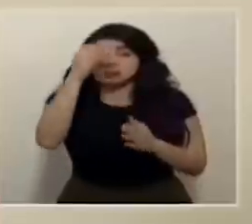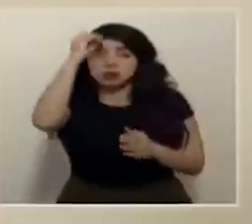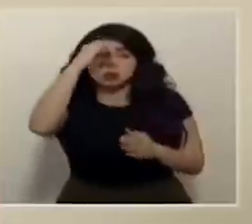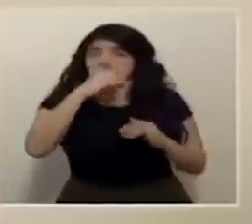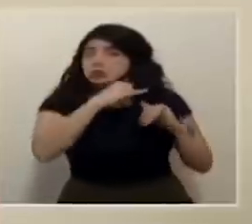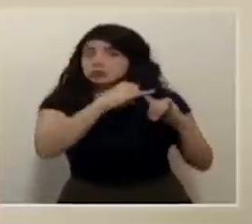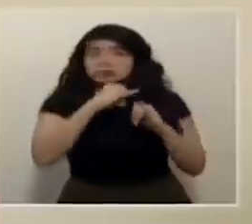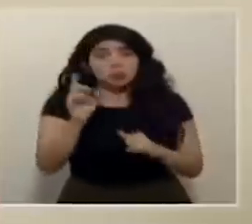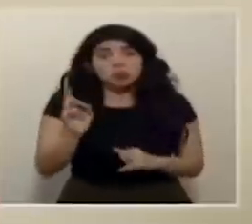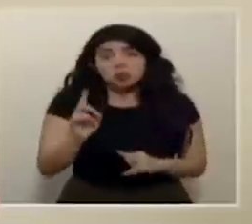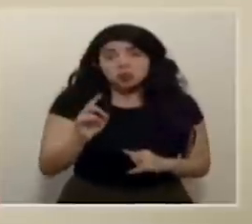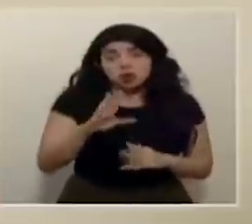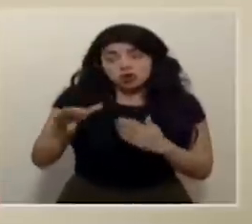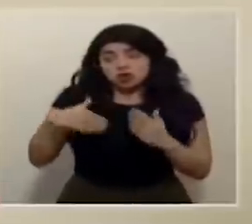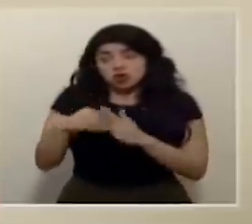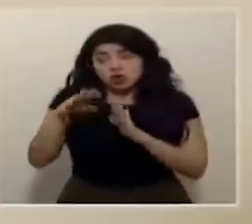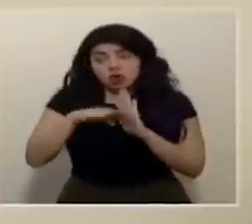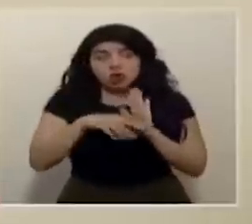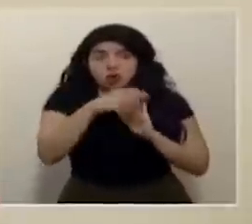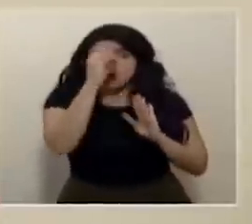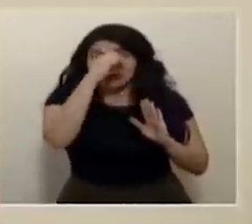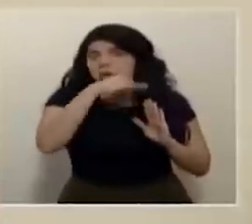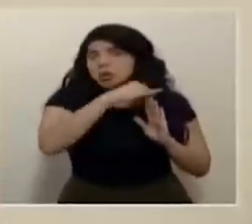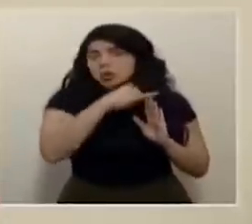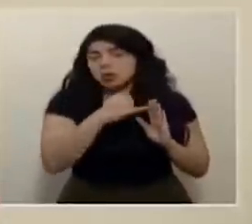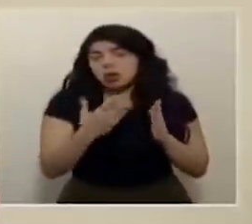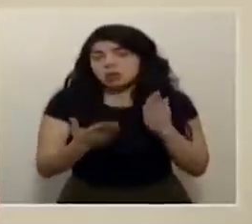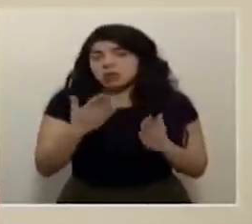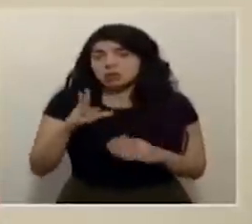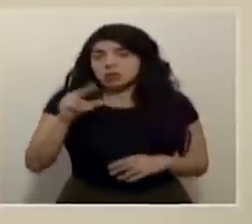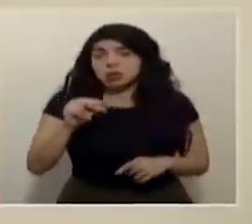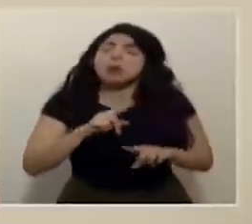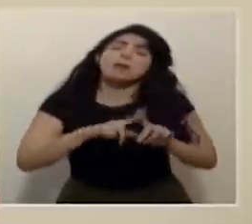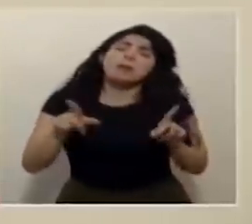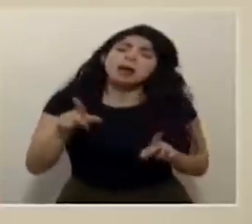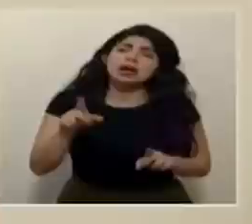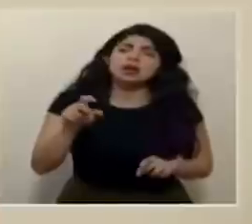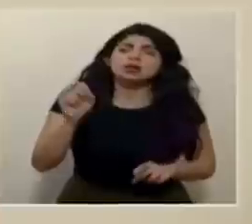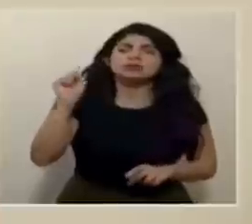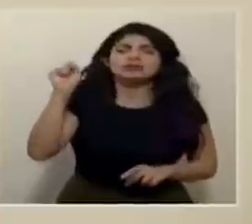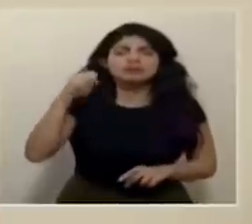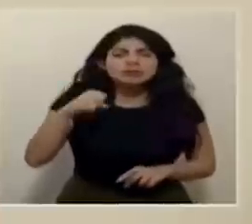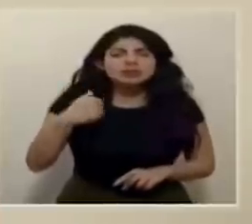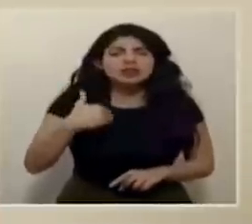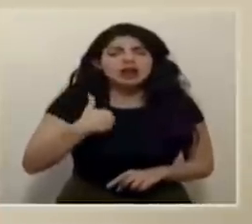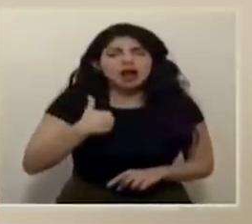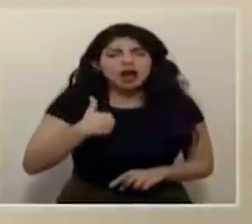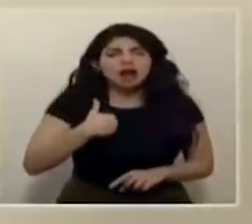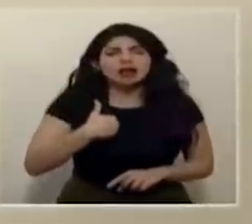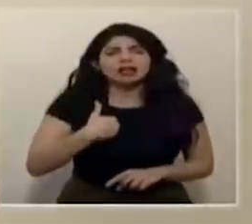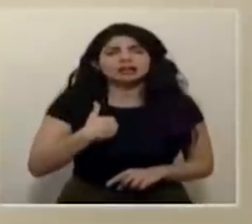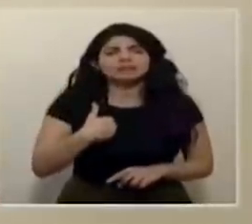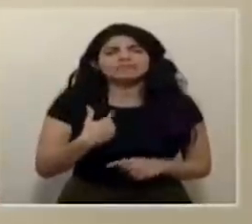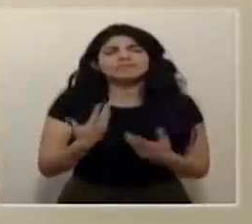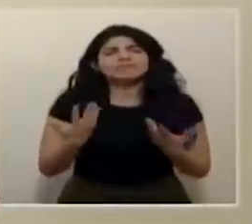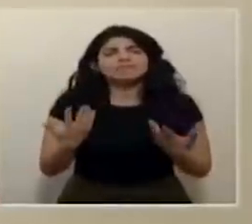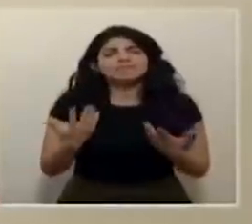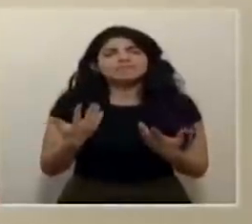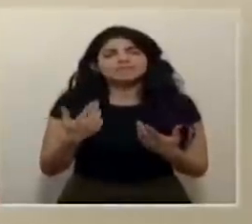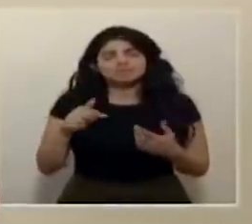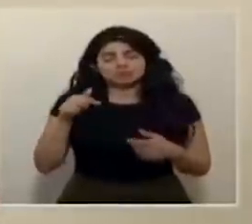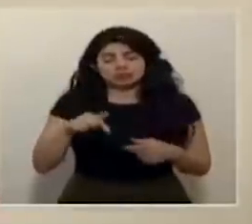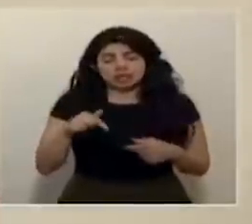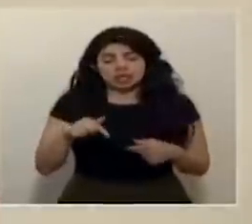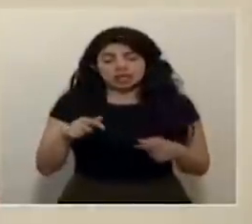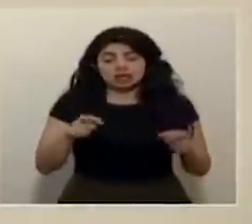en todos los puntos pero si hay un un asunto en realidad de que aquí se